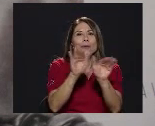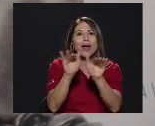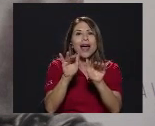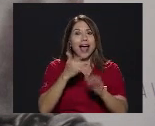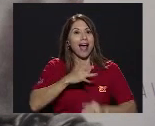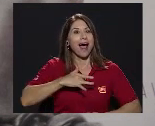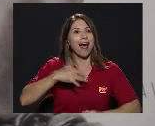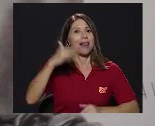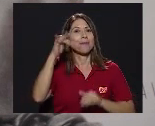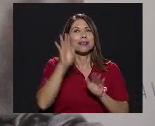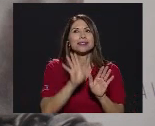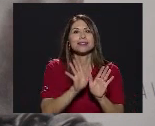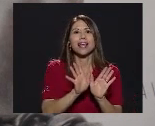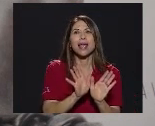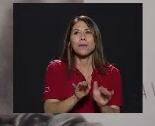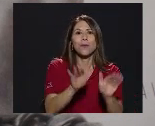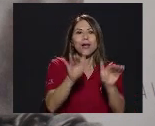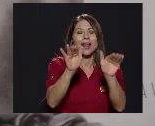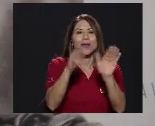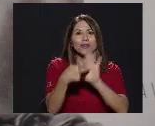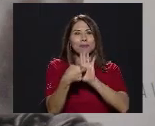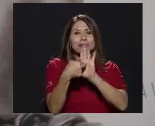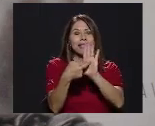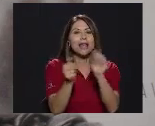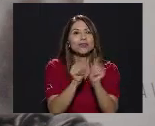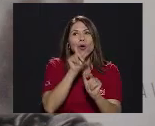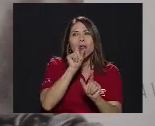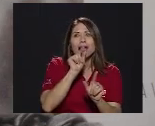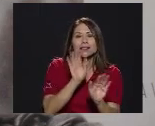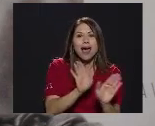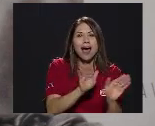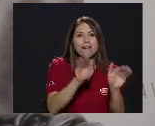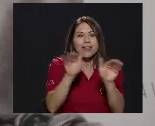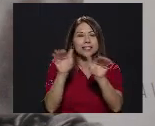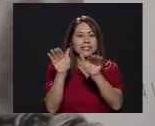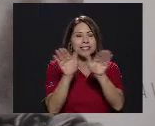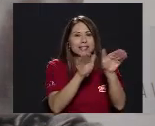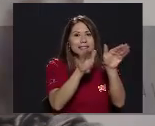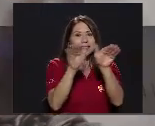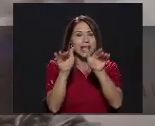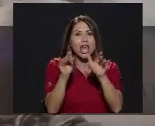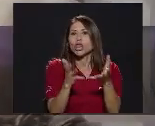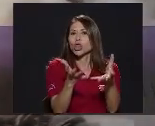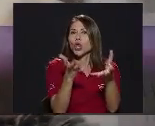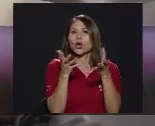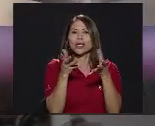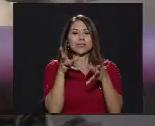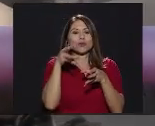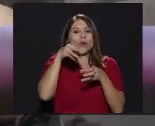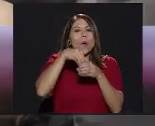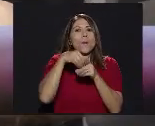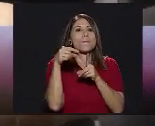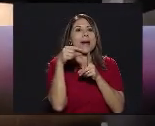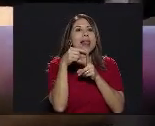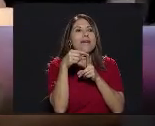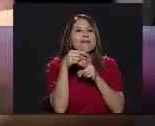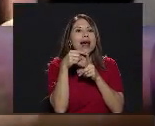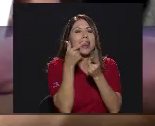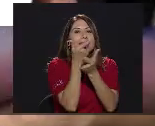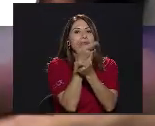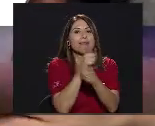Que no quisimos Por lo menos Incluir palabra Libertad Pero sí Implicarla